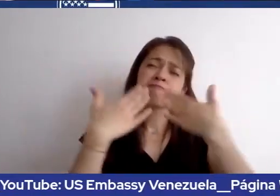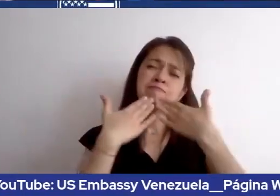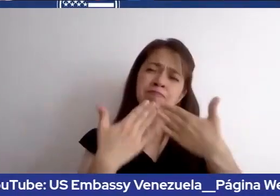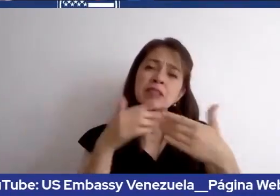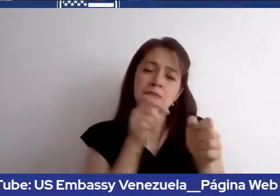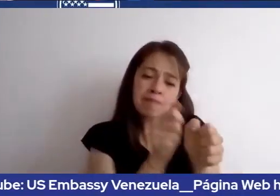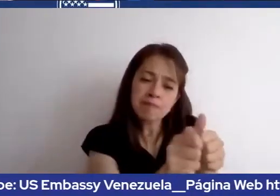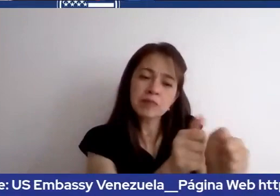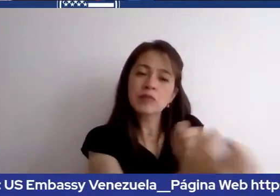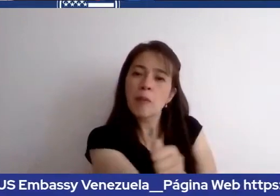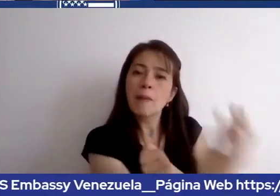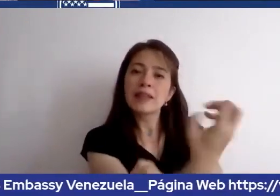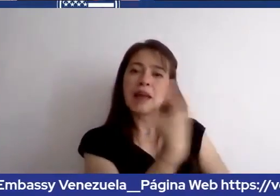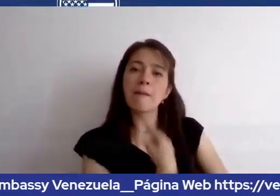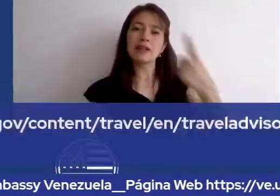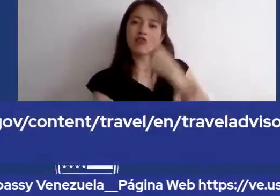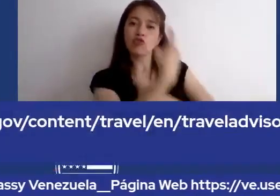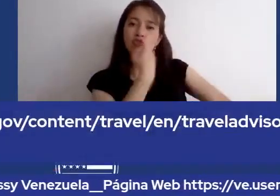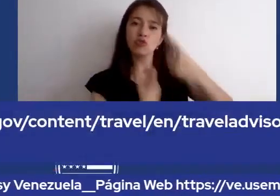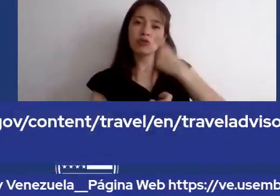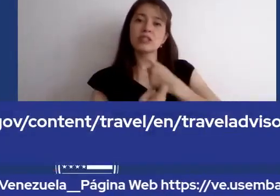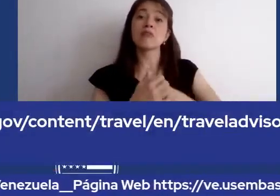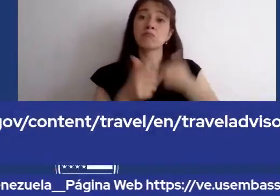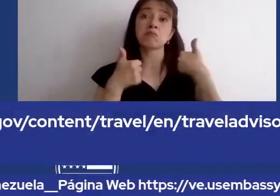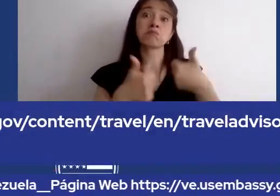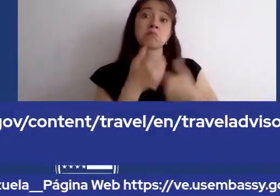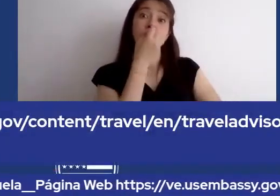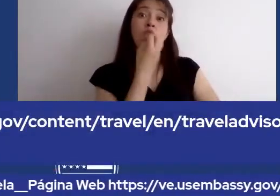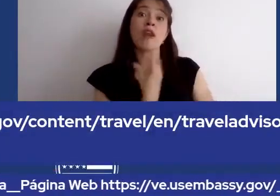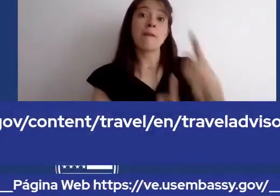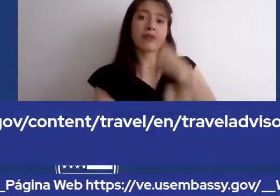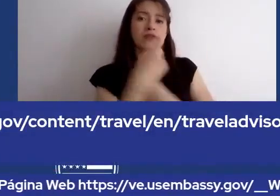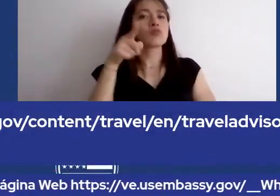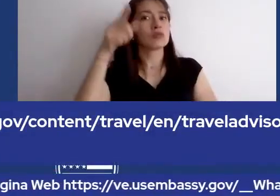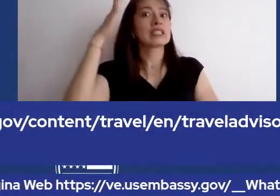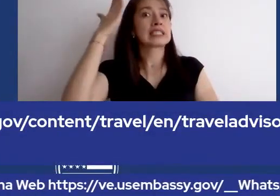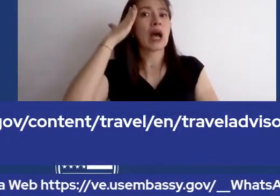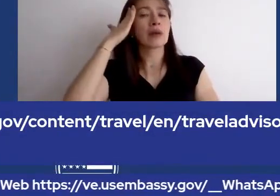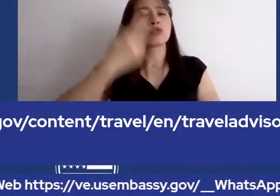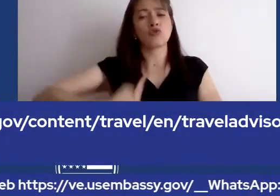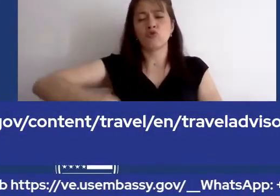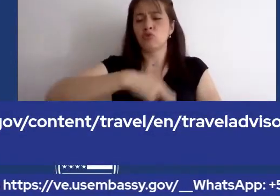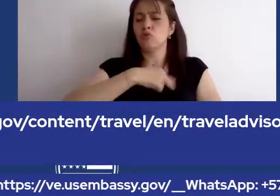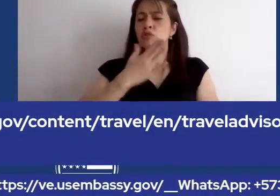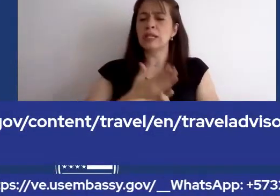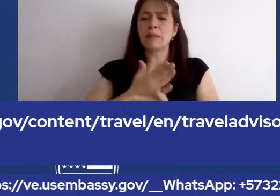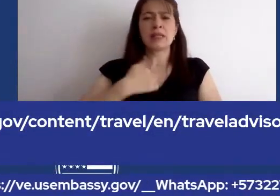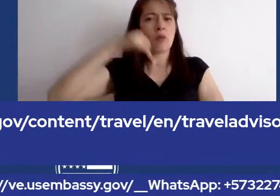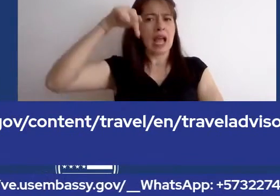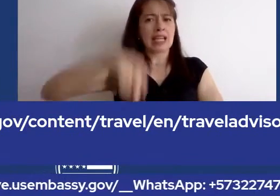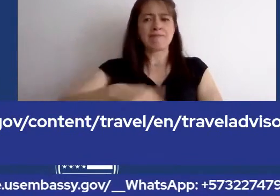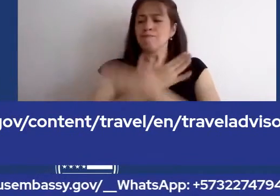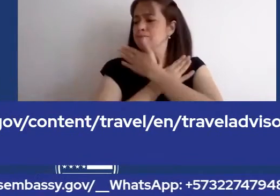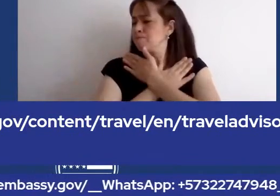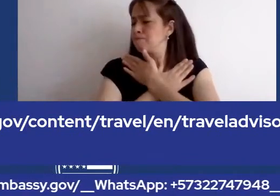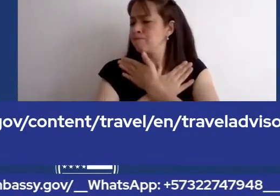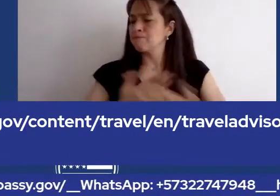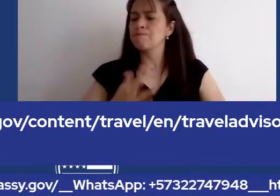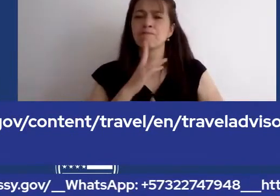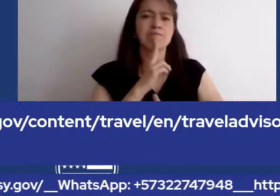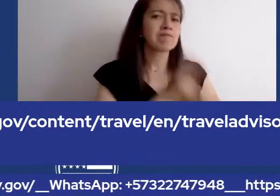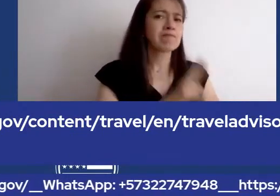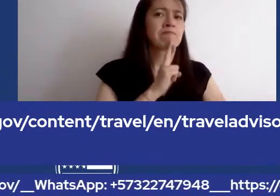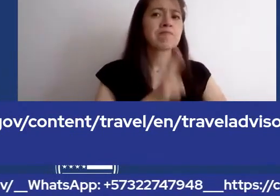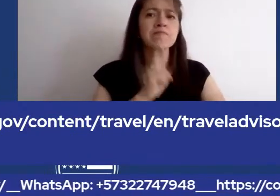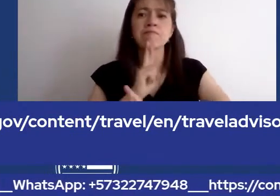preguntas fantásticas. Como he dicho, estamos disponibles para responder a sus preguntas. Pon las preguntas